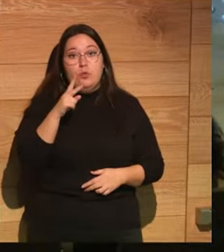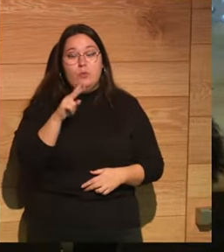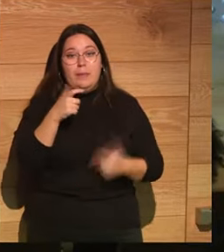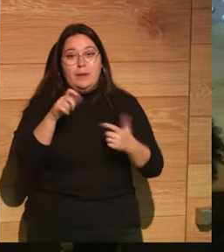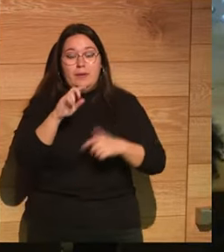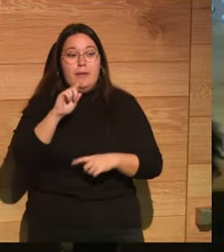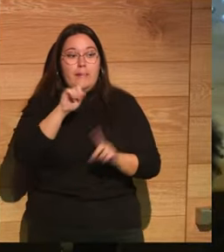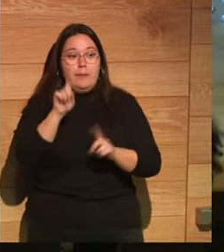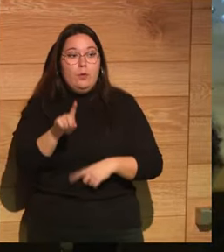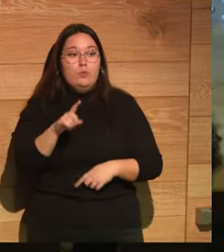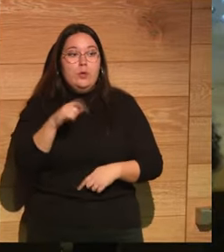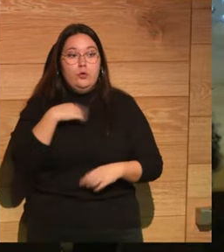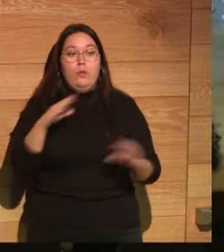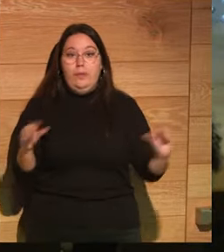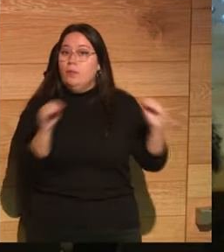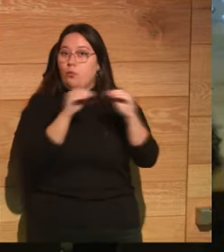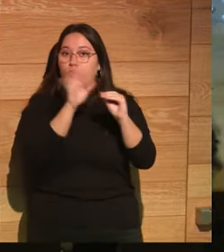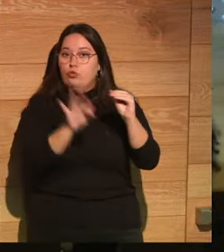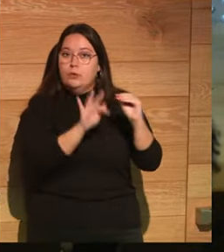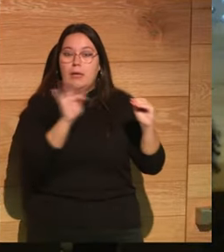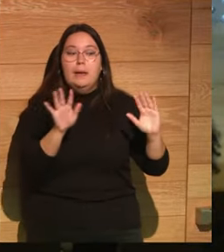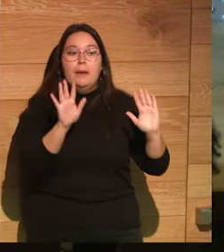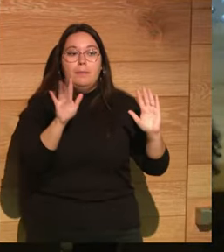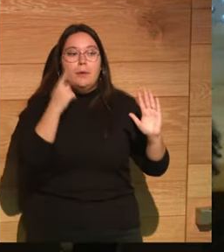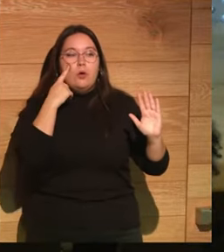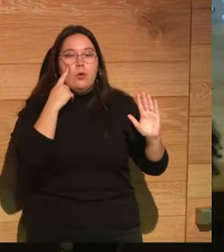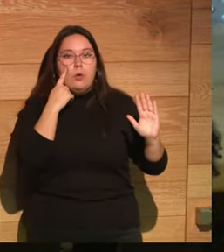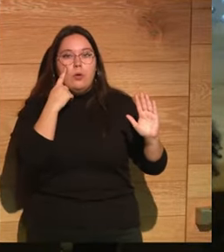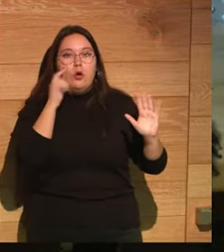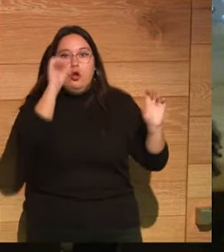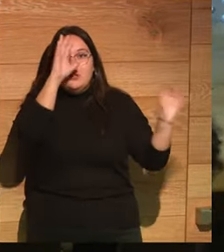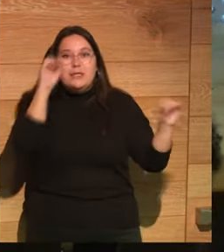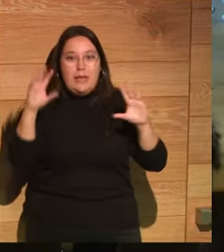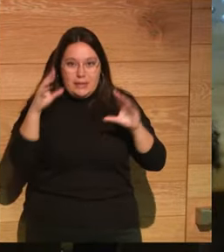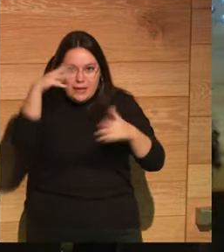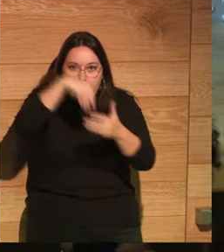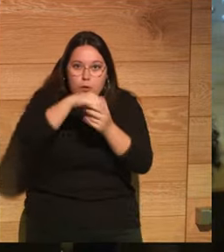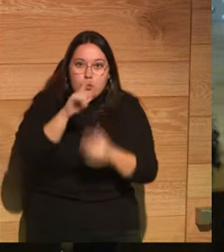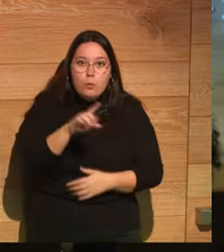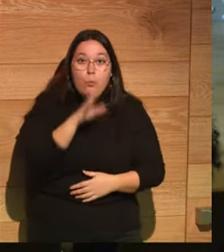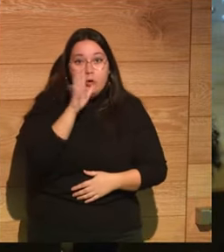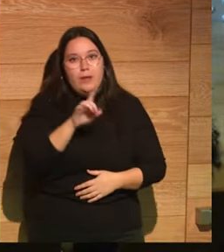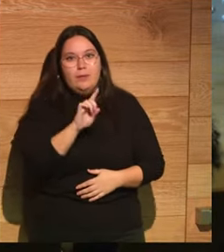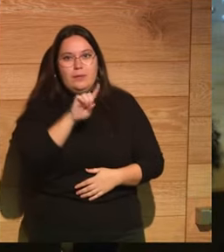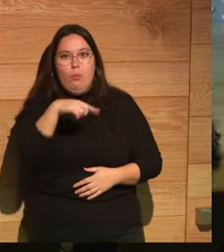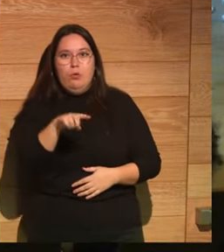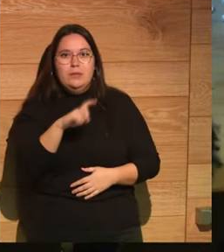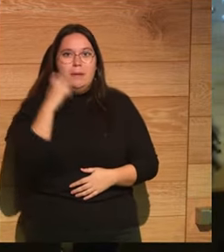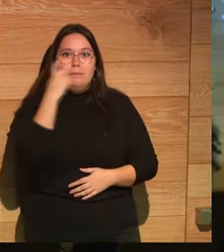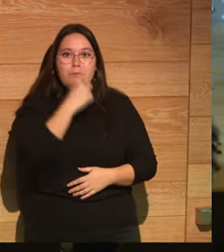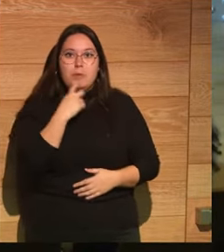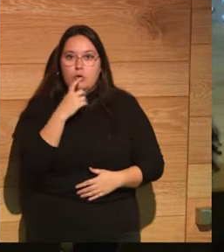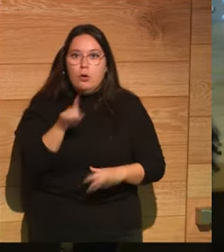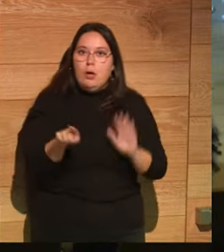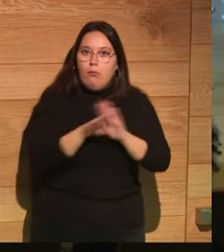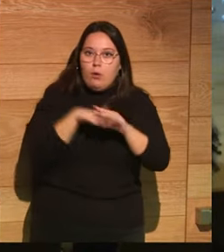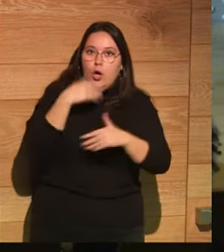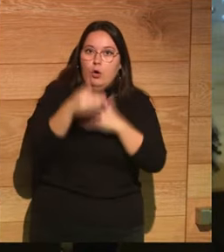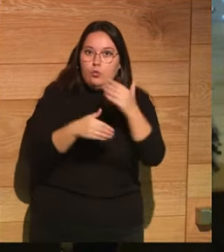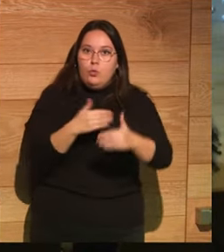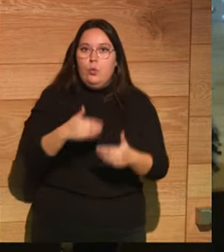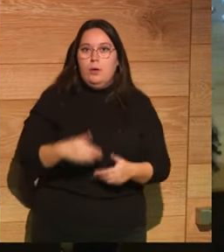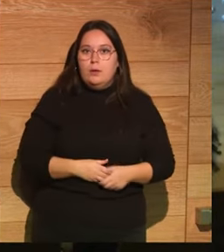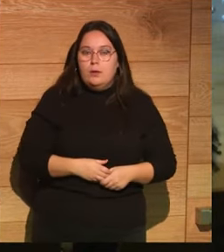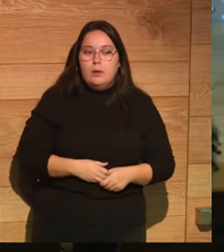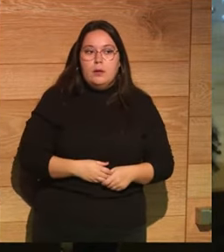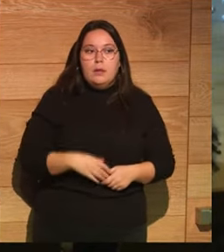pregunta yo estando totalmente de acuerdo con eso era ¿estarán ahí los extraterrestres? porque luego hay mitos que perviven a través de todas las épocas